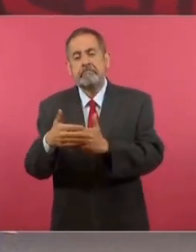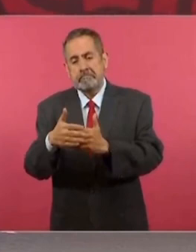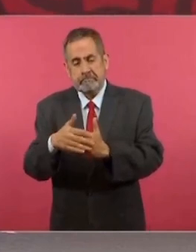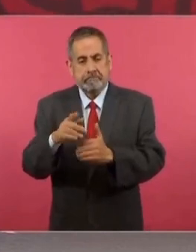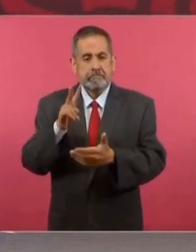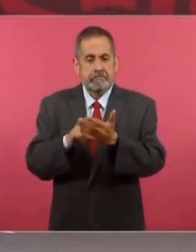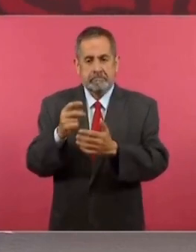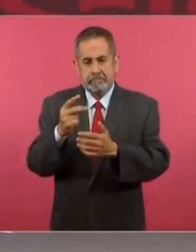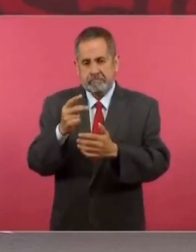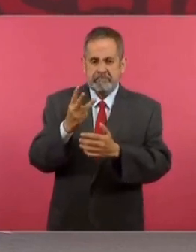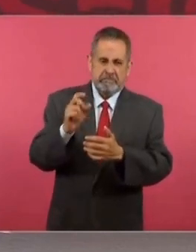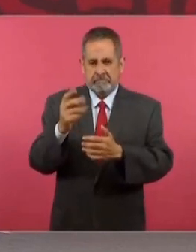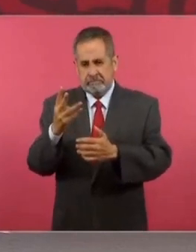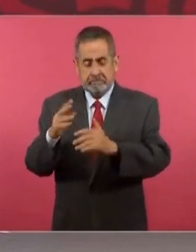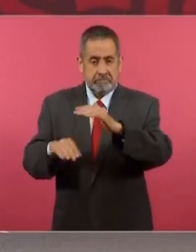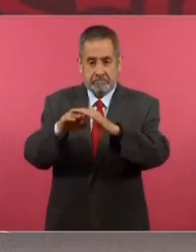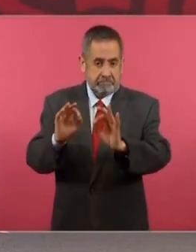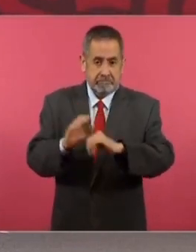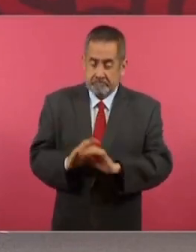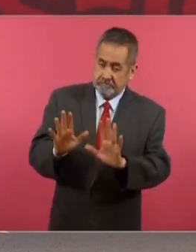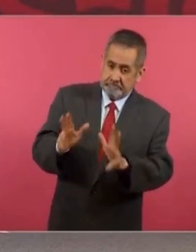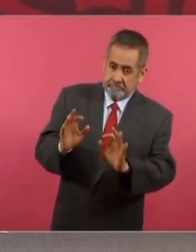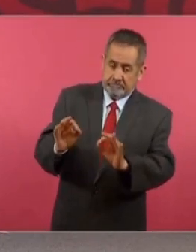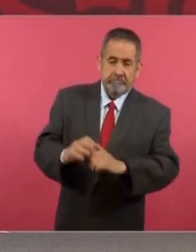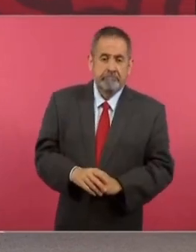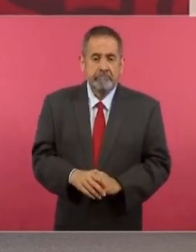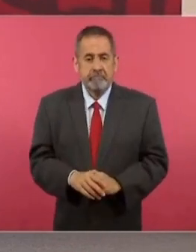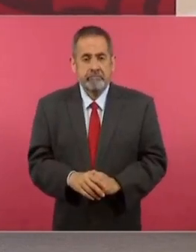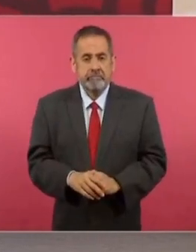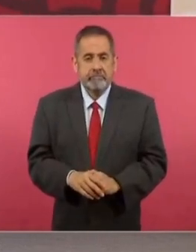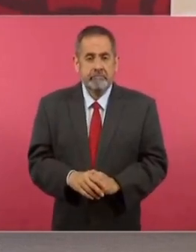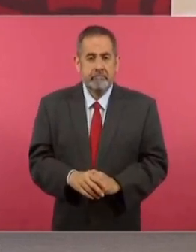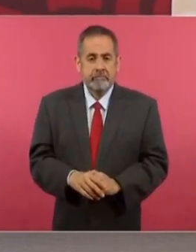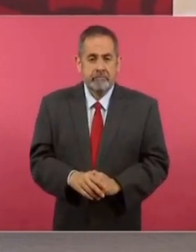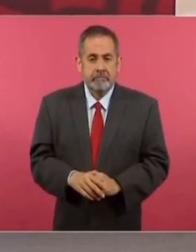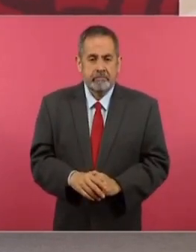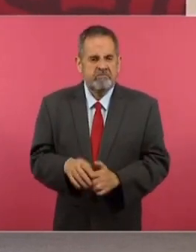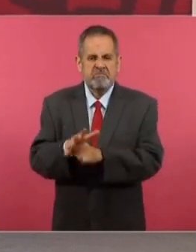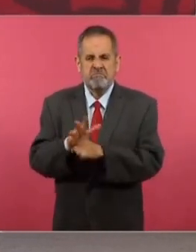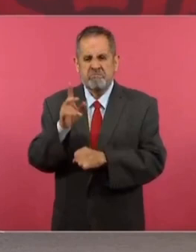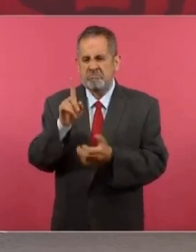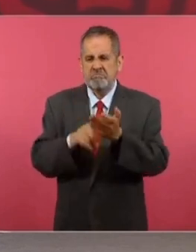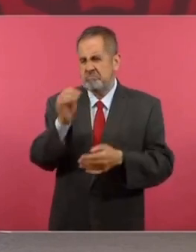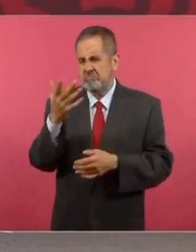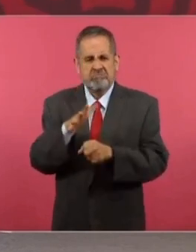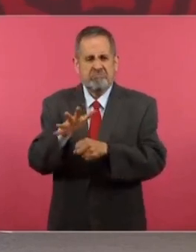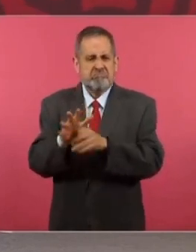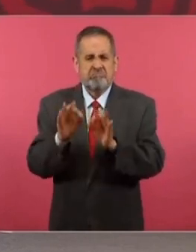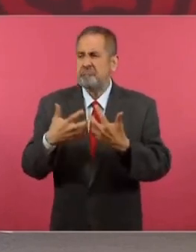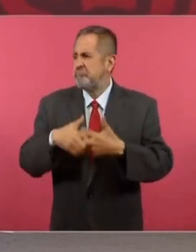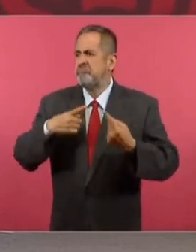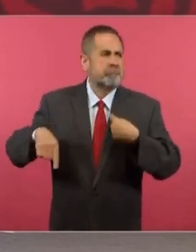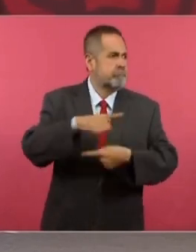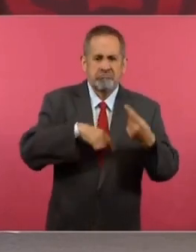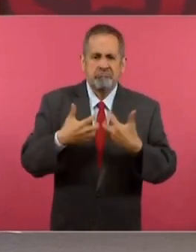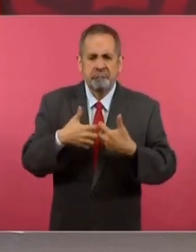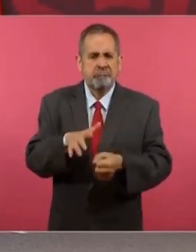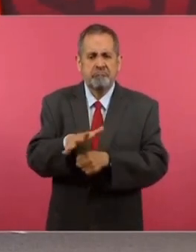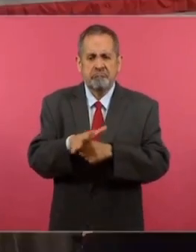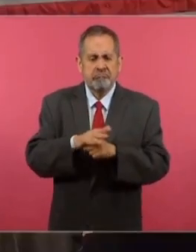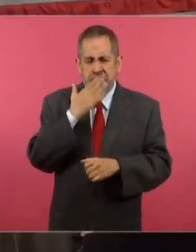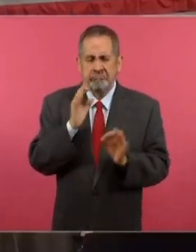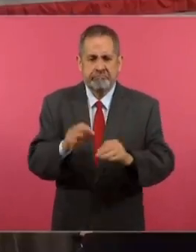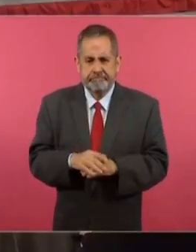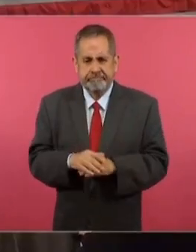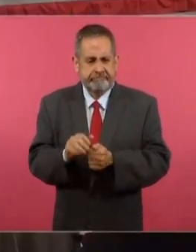en el 23. Entonces, ya no queremos más. A lo mejor nos vamos a llevar a esto. Con esto es suficiente para tener